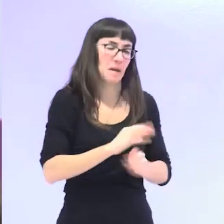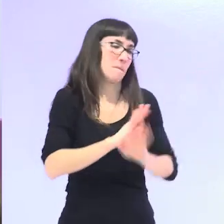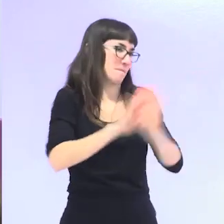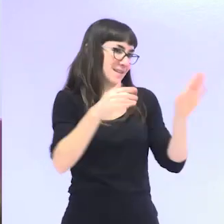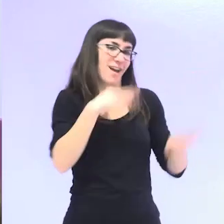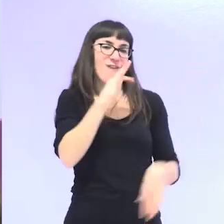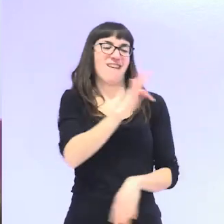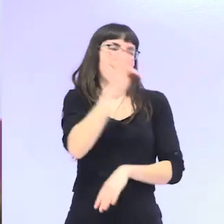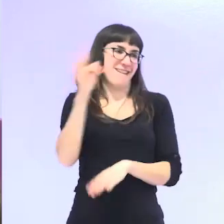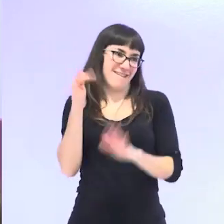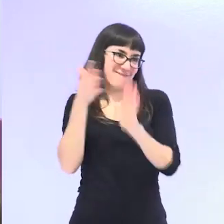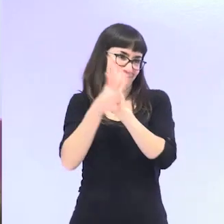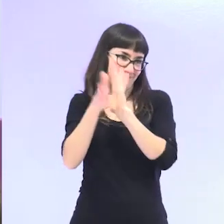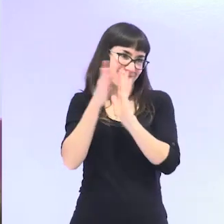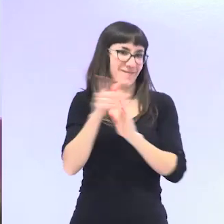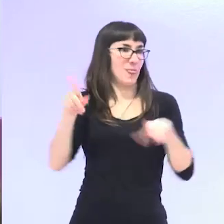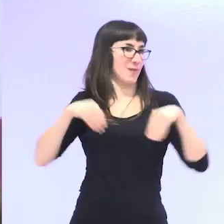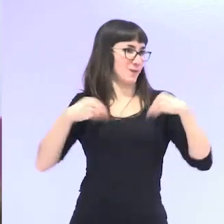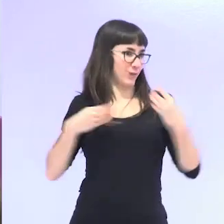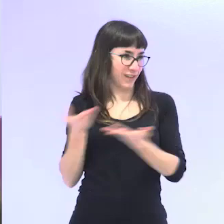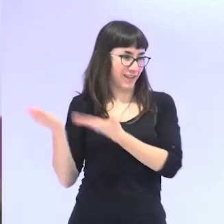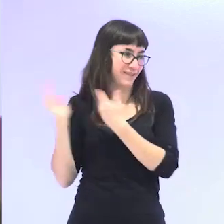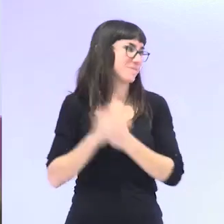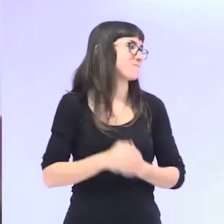disfrutéis con ella. Muchas gracias, Begoña.